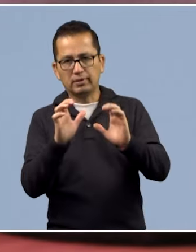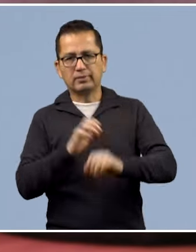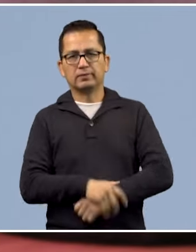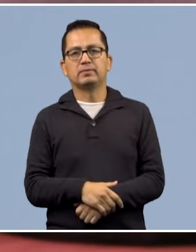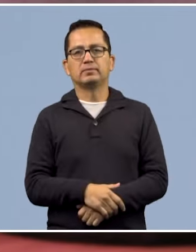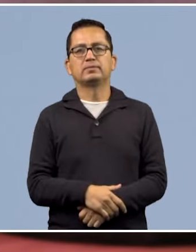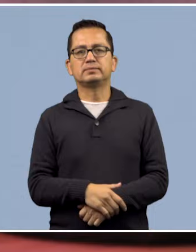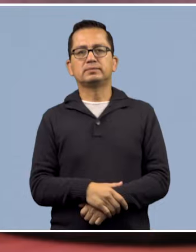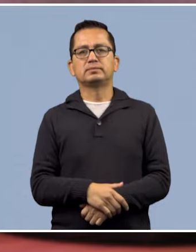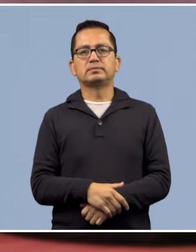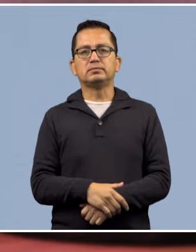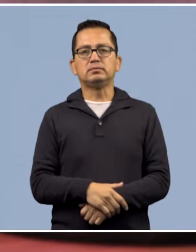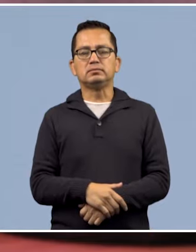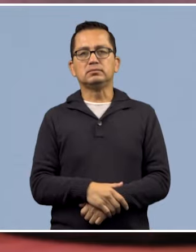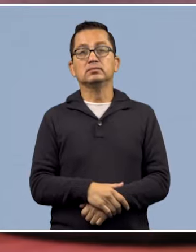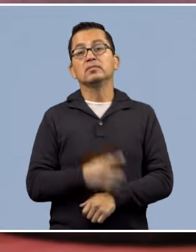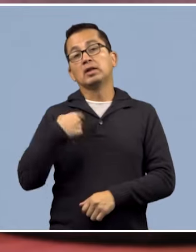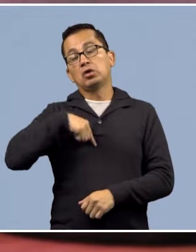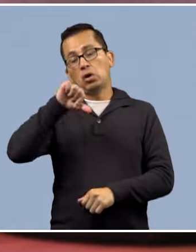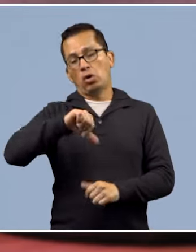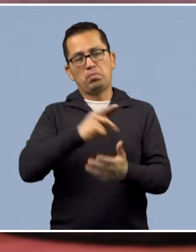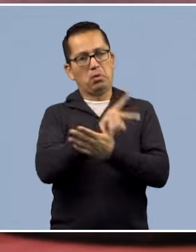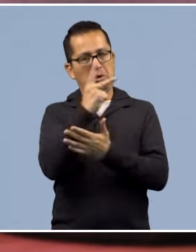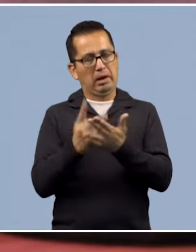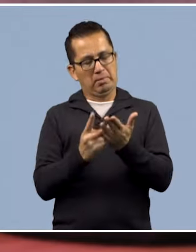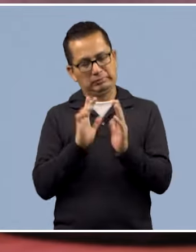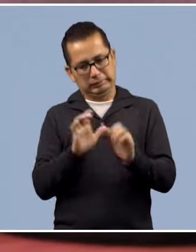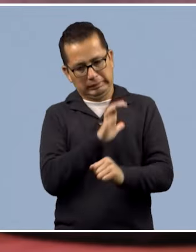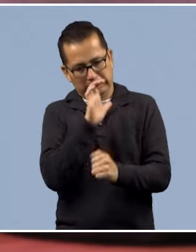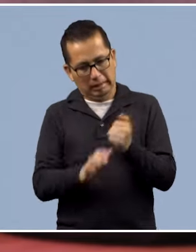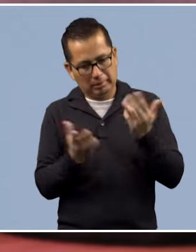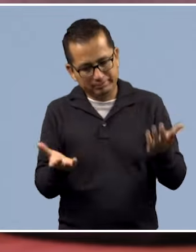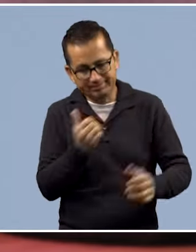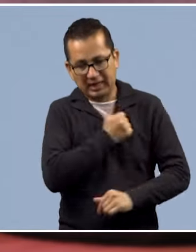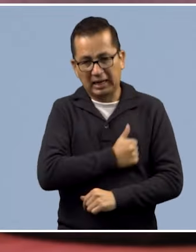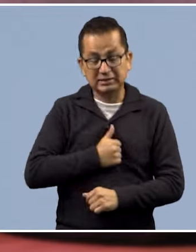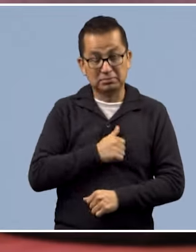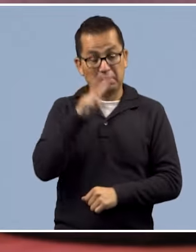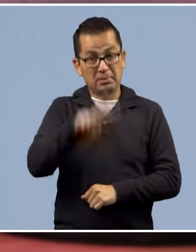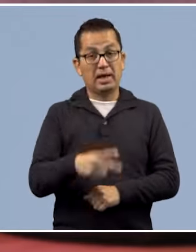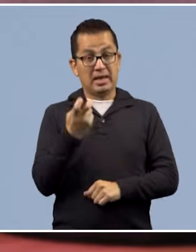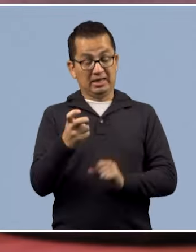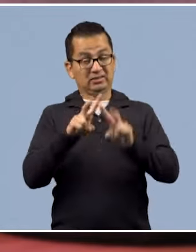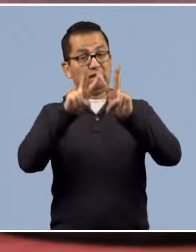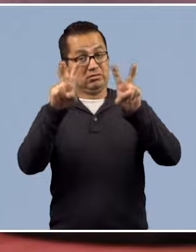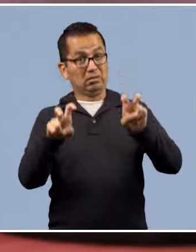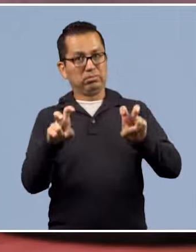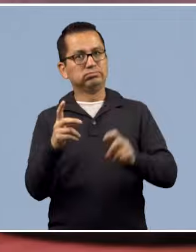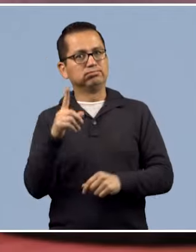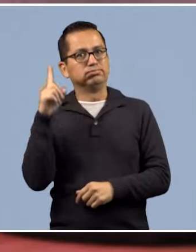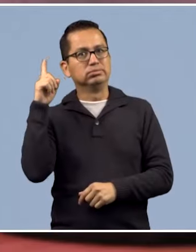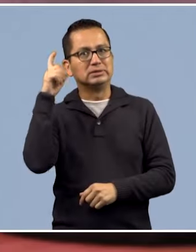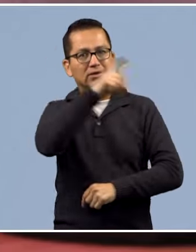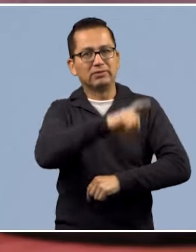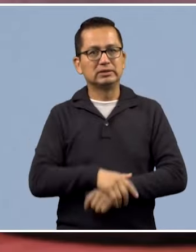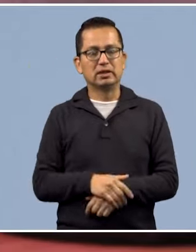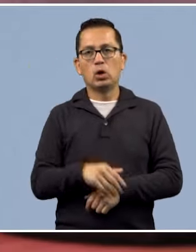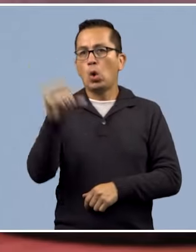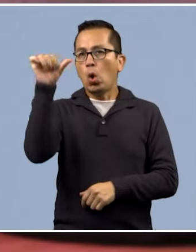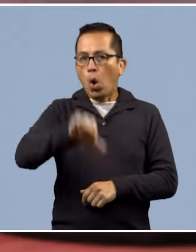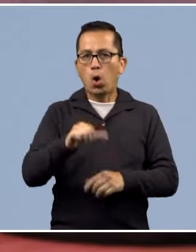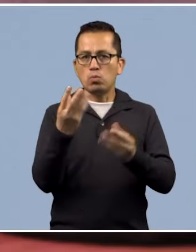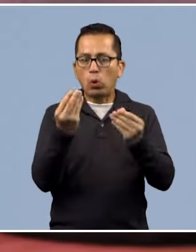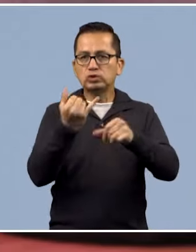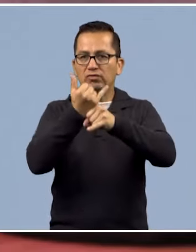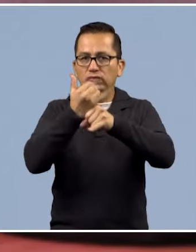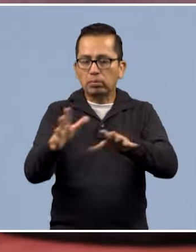Lamentablemente llegamos al final de esta emisión con un tema bastante complejo. Viri, sin duda, pues toda la información que recibimos hoy no hace más que